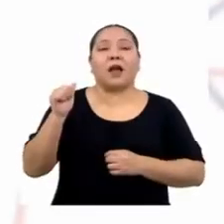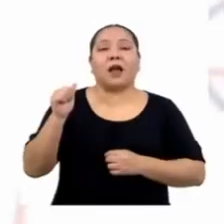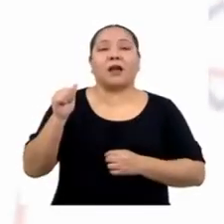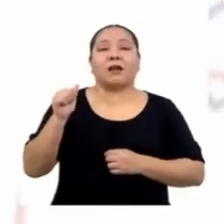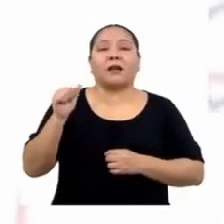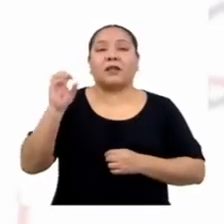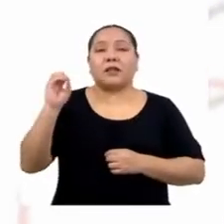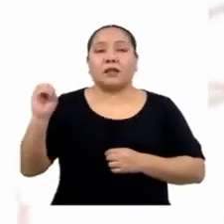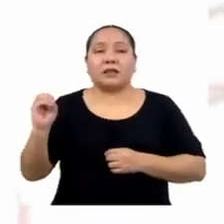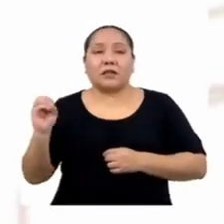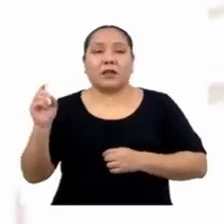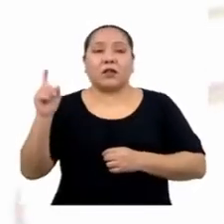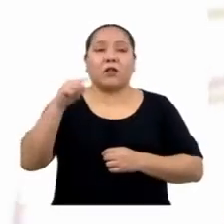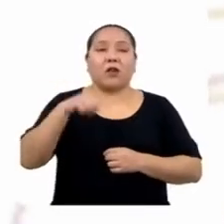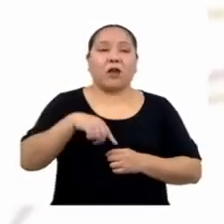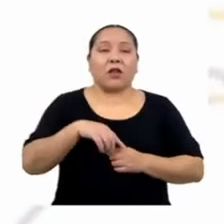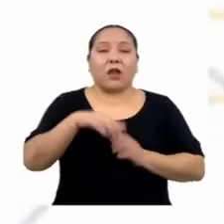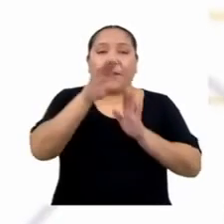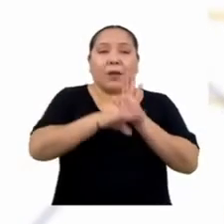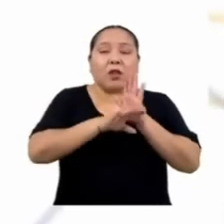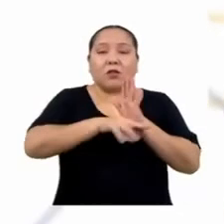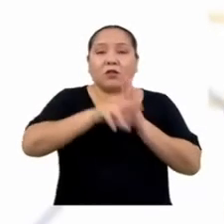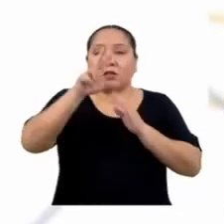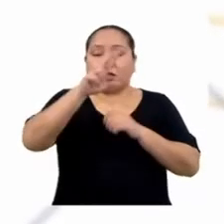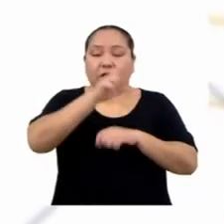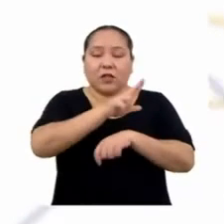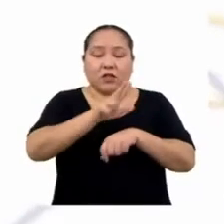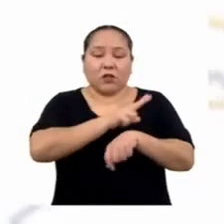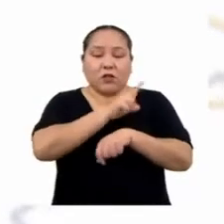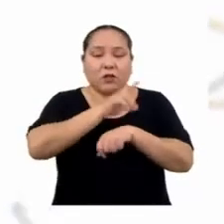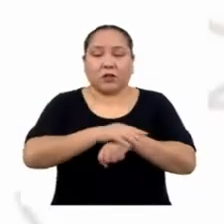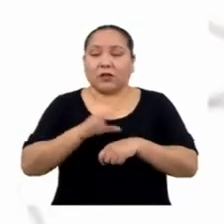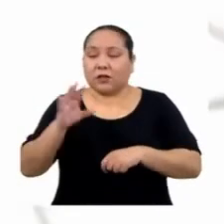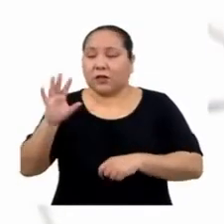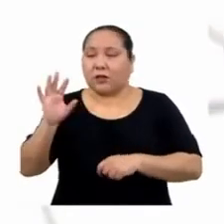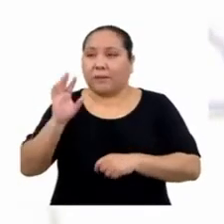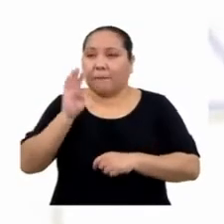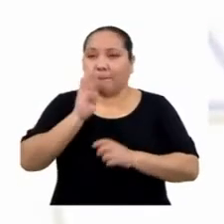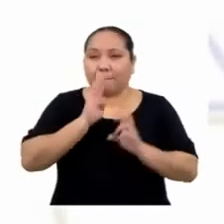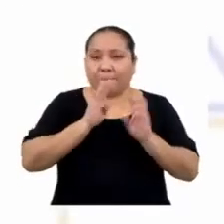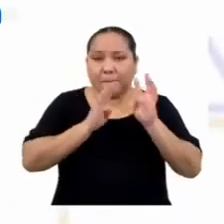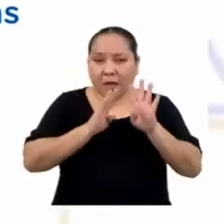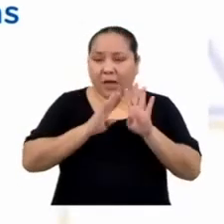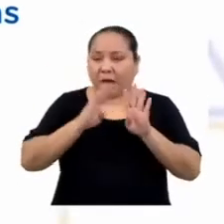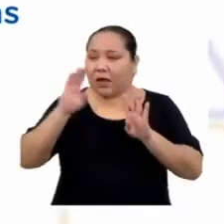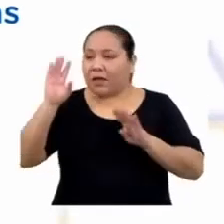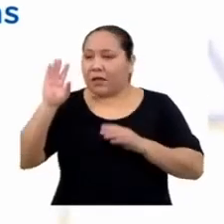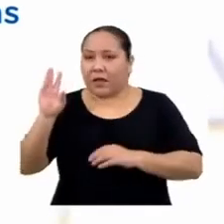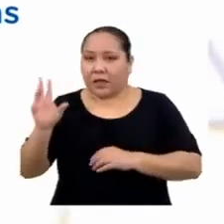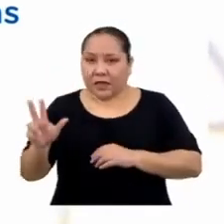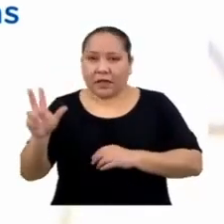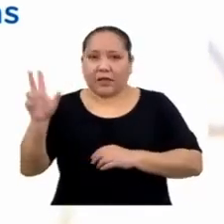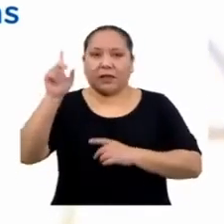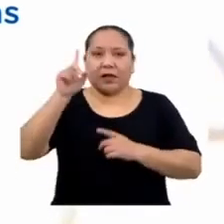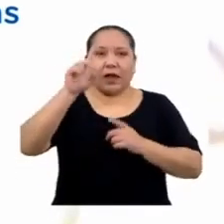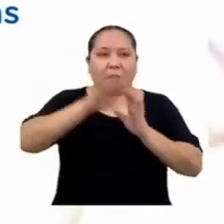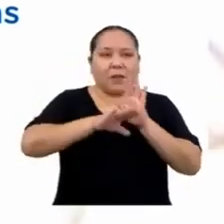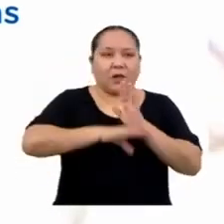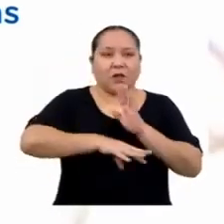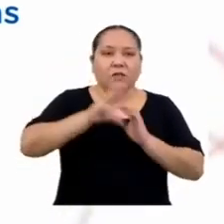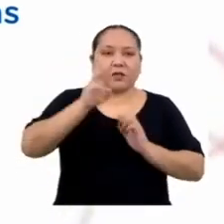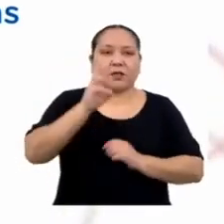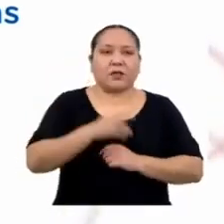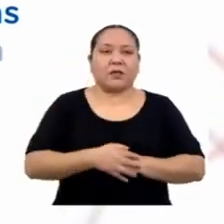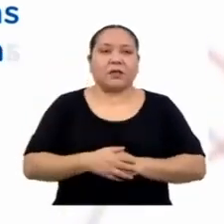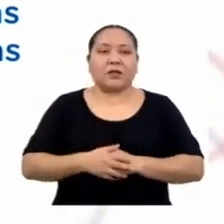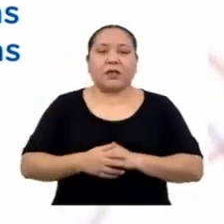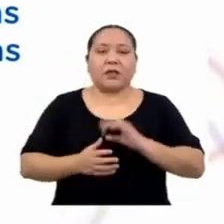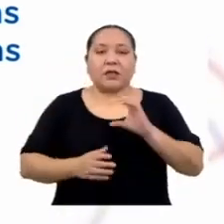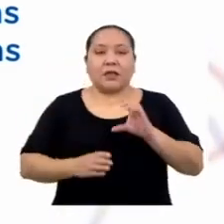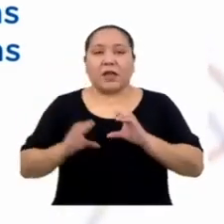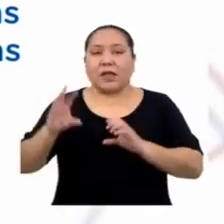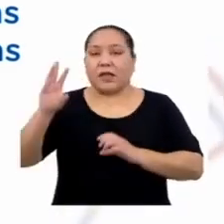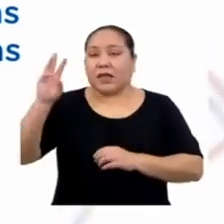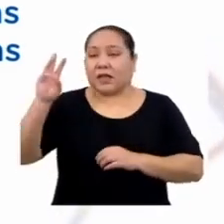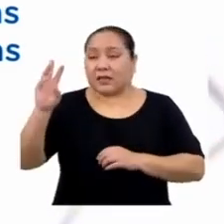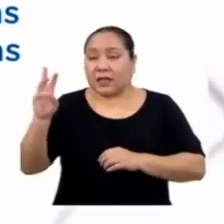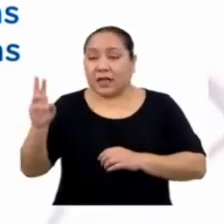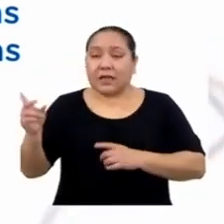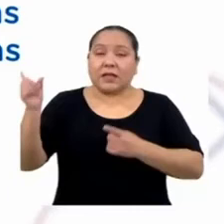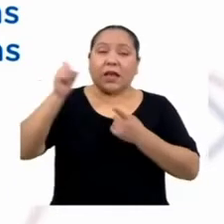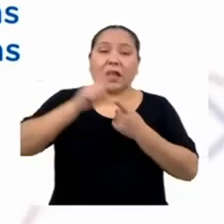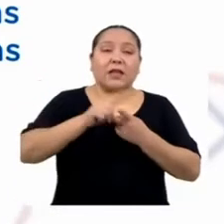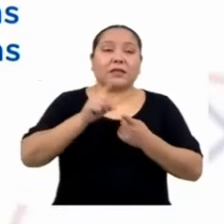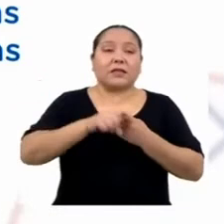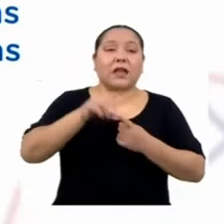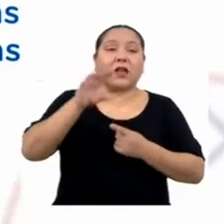De 0 a menos de 3 horas. B. De 3 a menos de 6 horas. C. De 6 a menos de 9 horas. D.